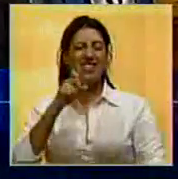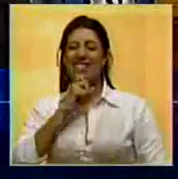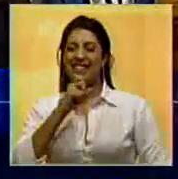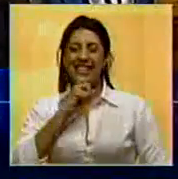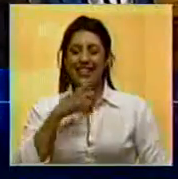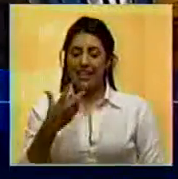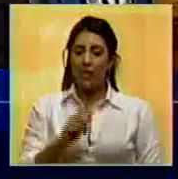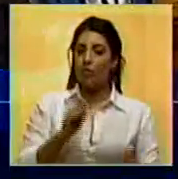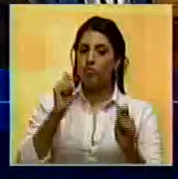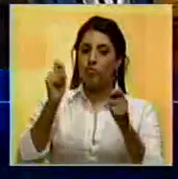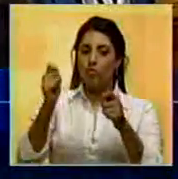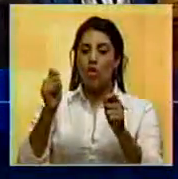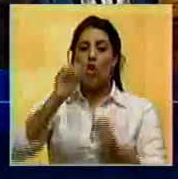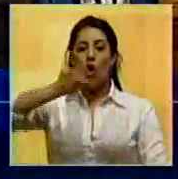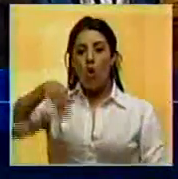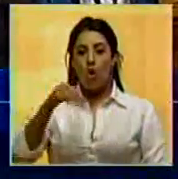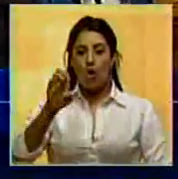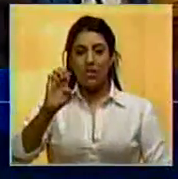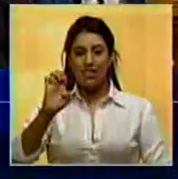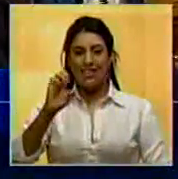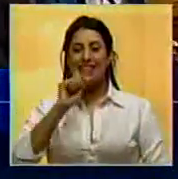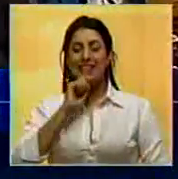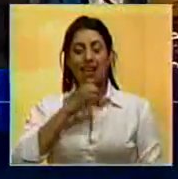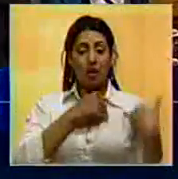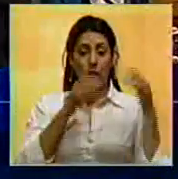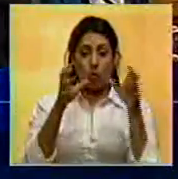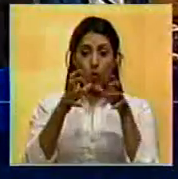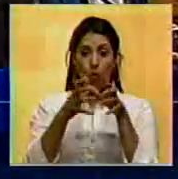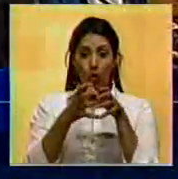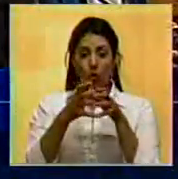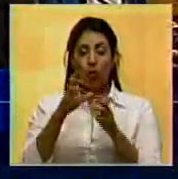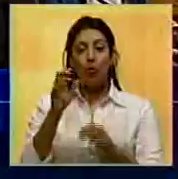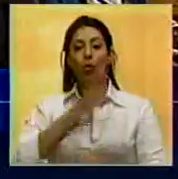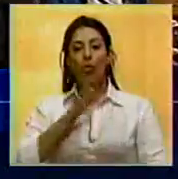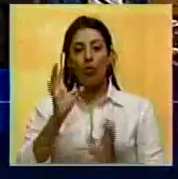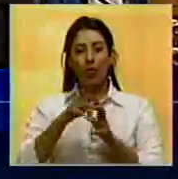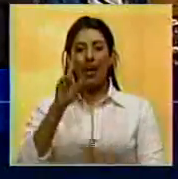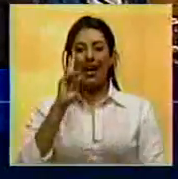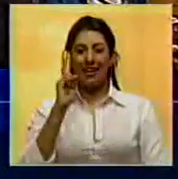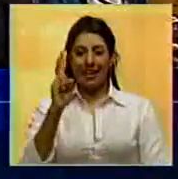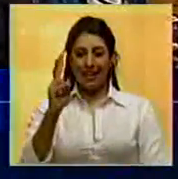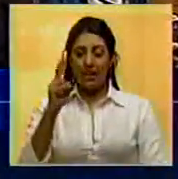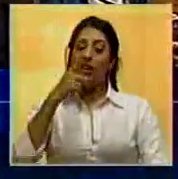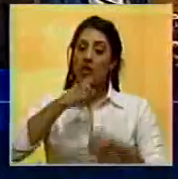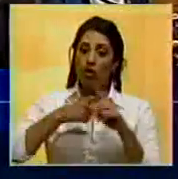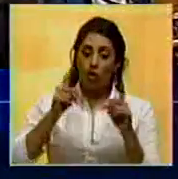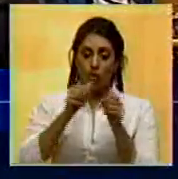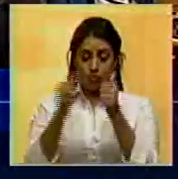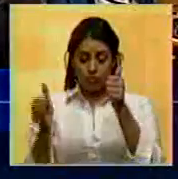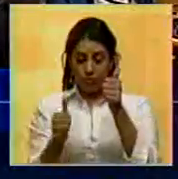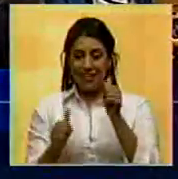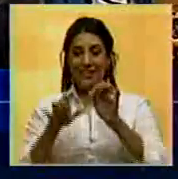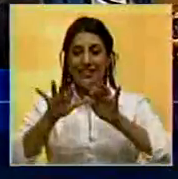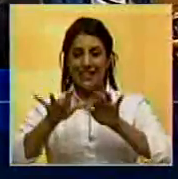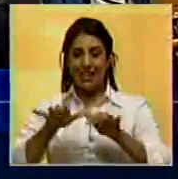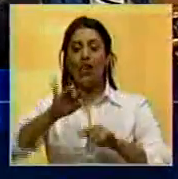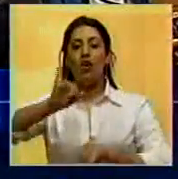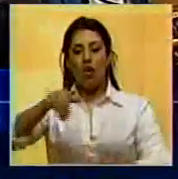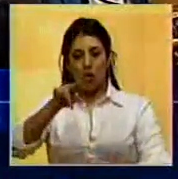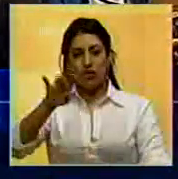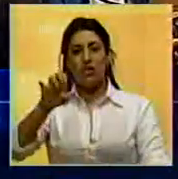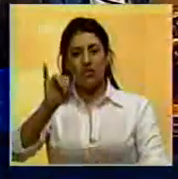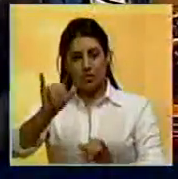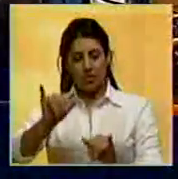designado José Ignacio Guedes, perteneciente al partido La Causa R, y en la subsecretaría, repite, José Luis